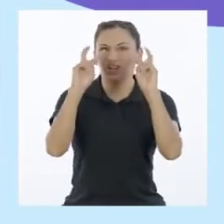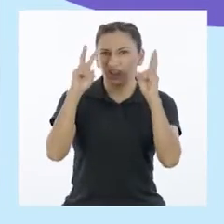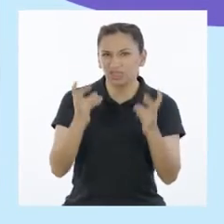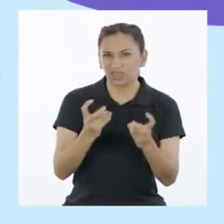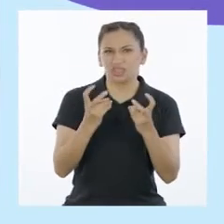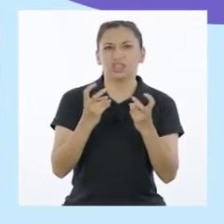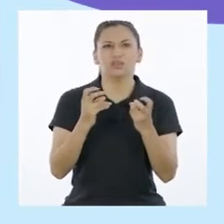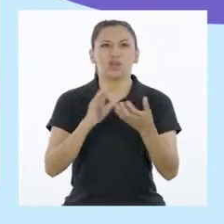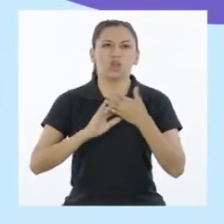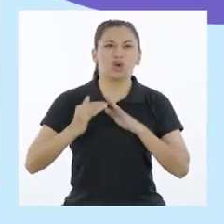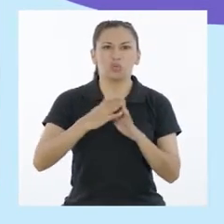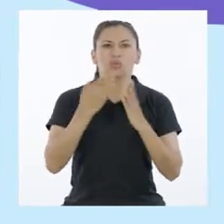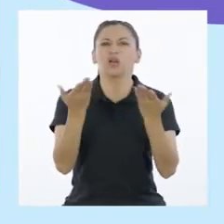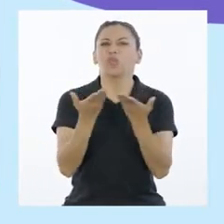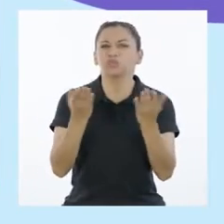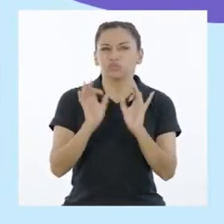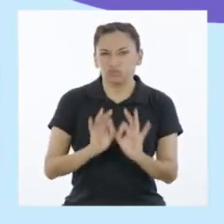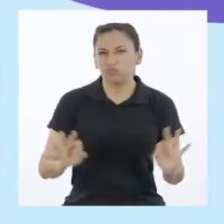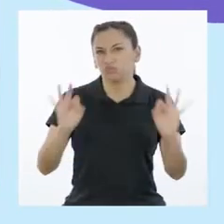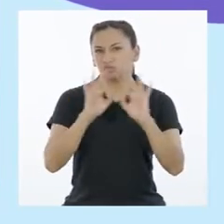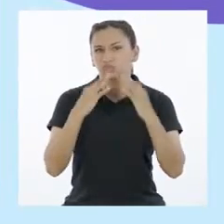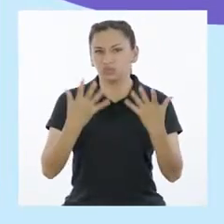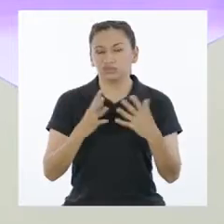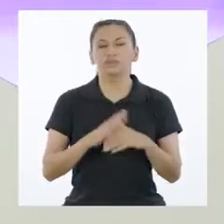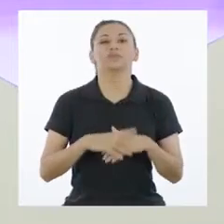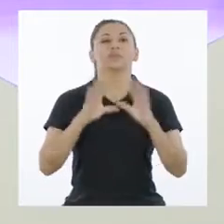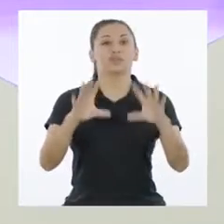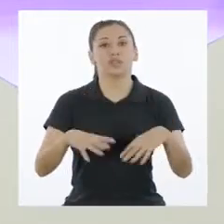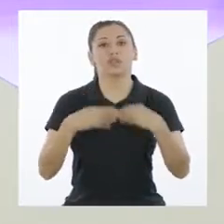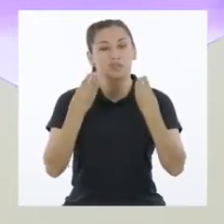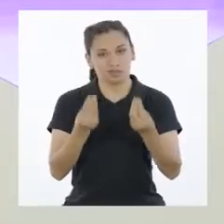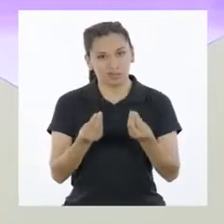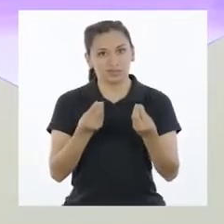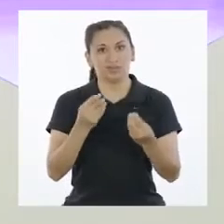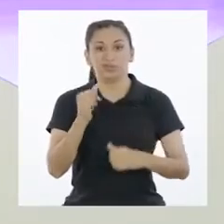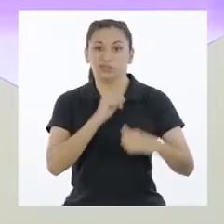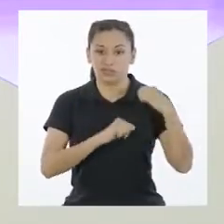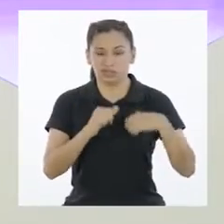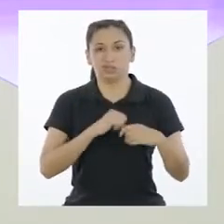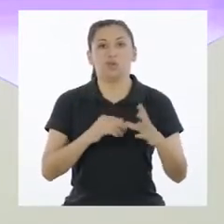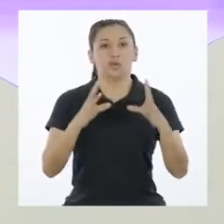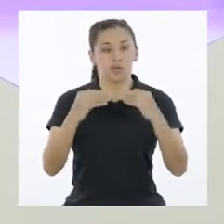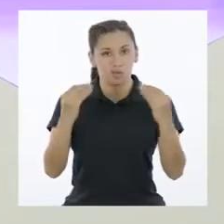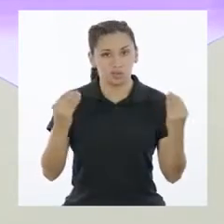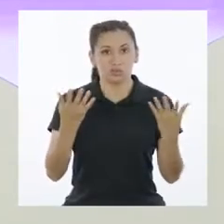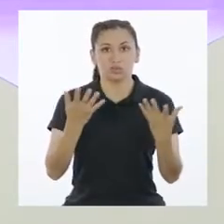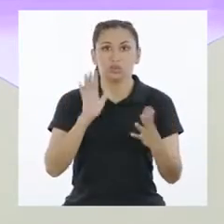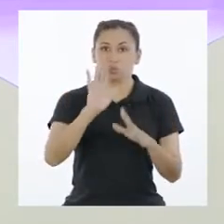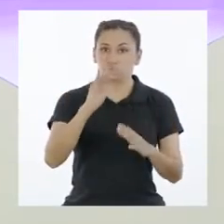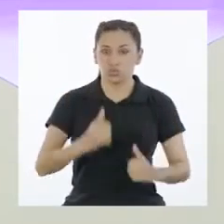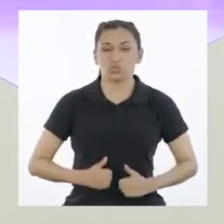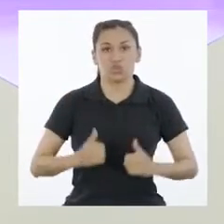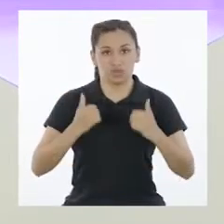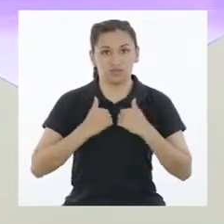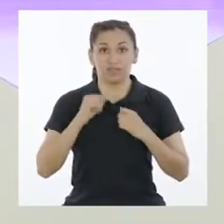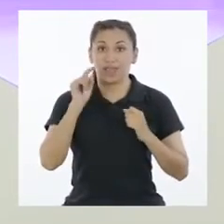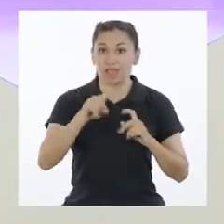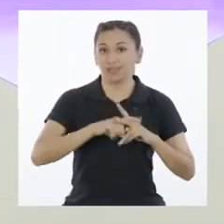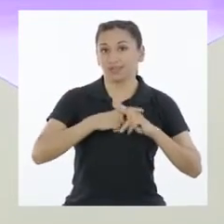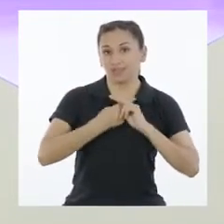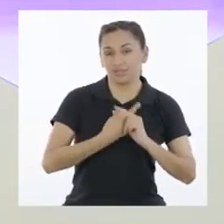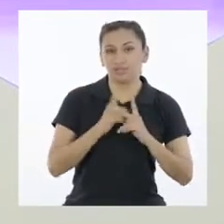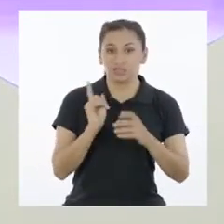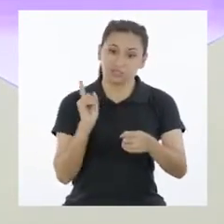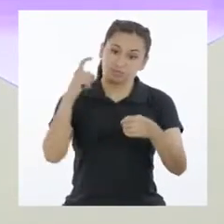los asuntos públicos son importantes? Pues porque afectan algunos de los aspectos más importantes de nuestras vidas.